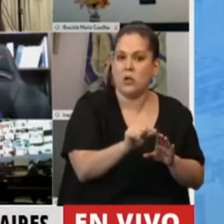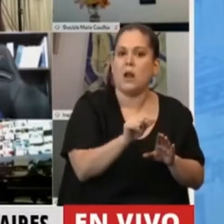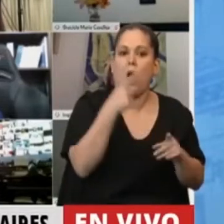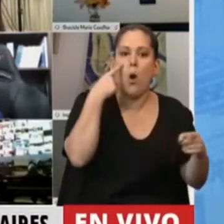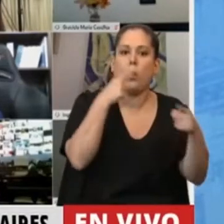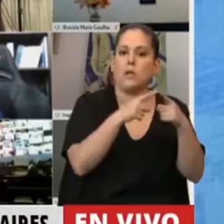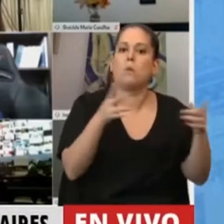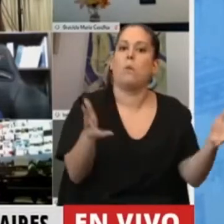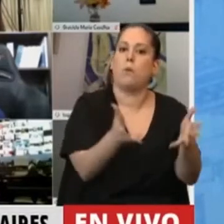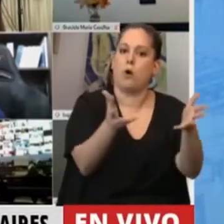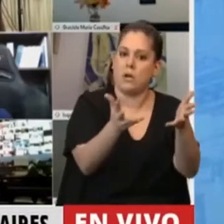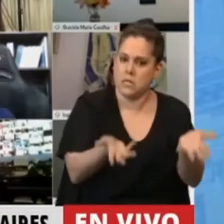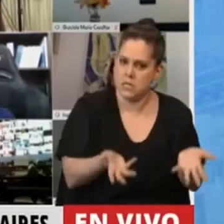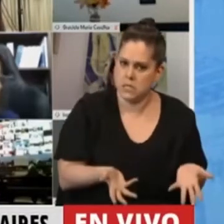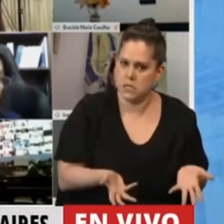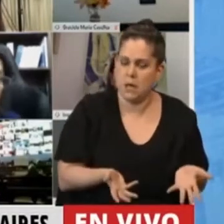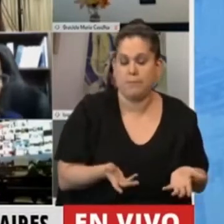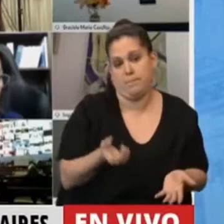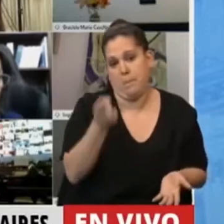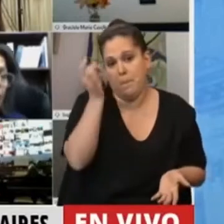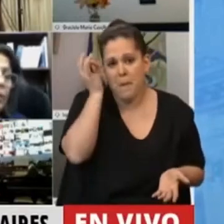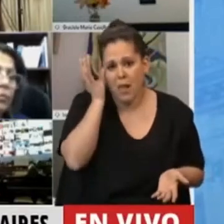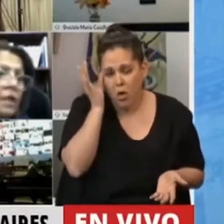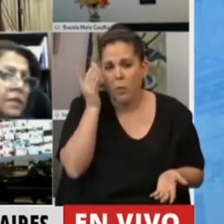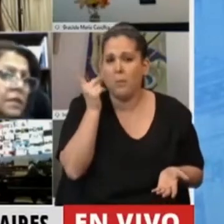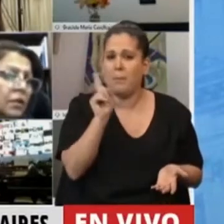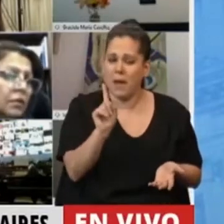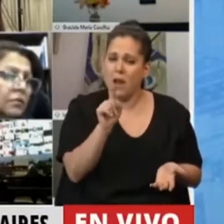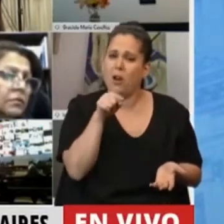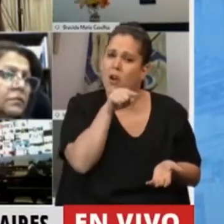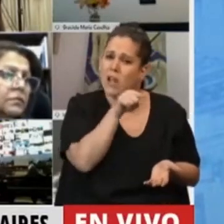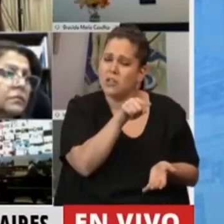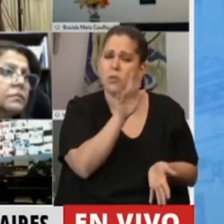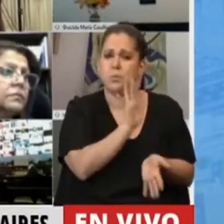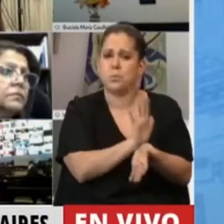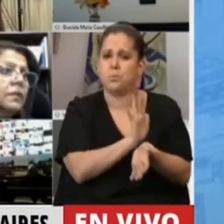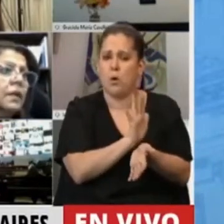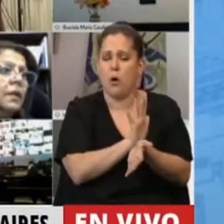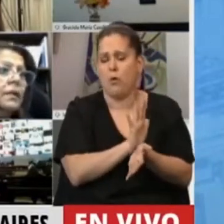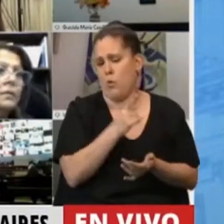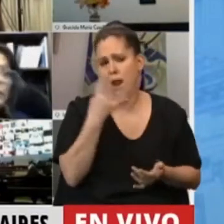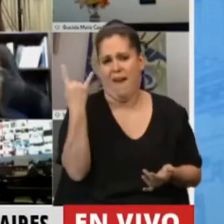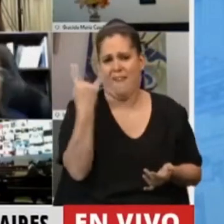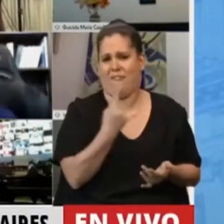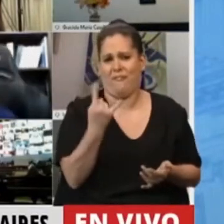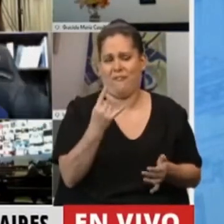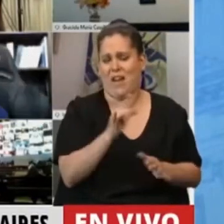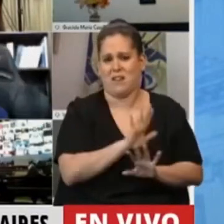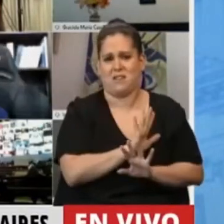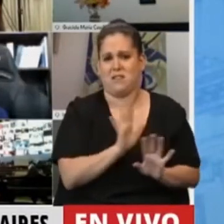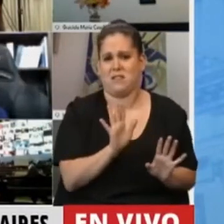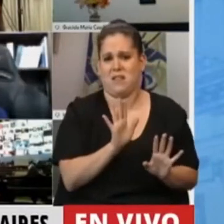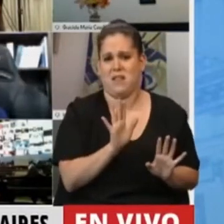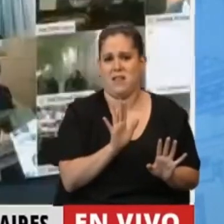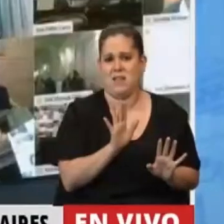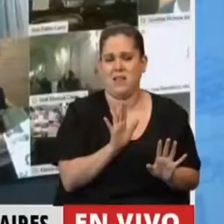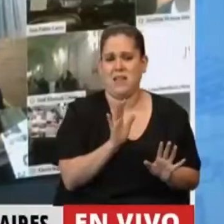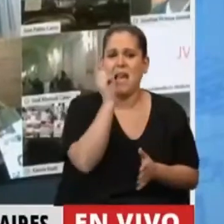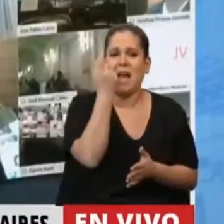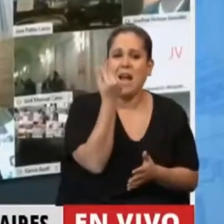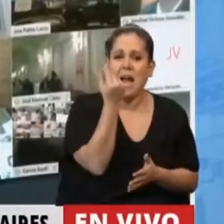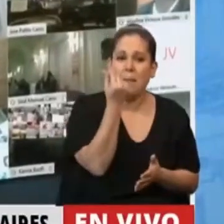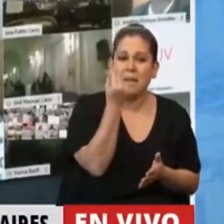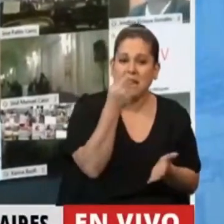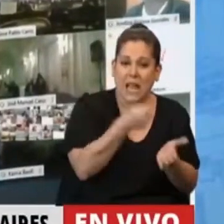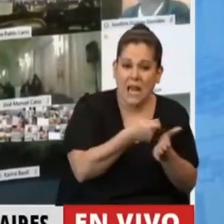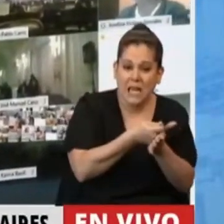Bueno, perdónenme, es ya una farsa increíble. ¿Capitalismo nacional progresista